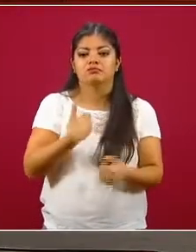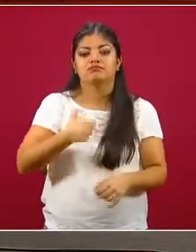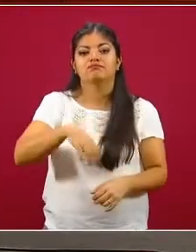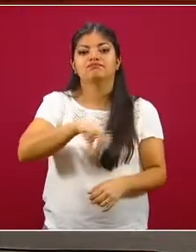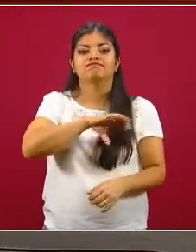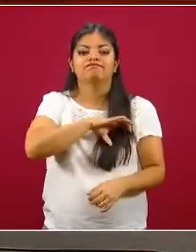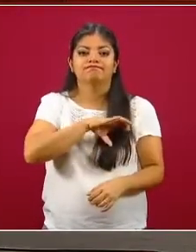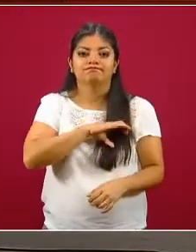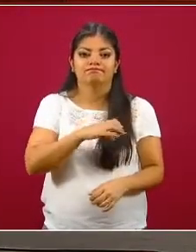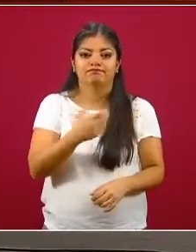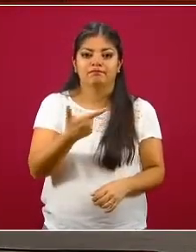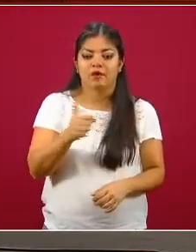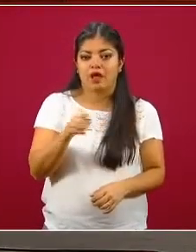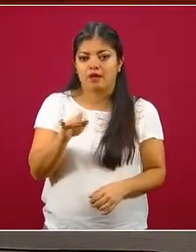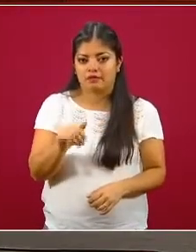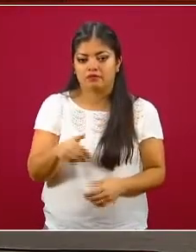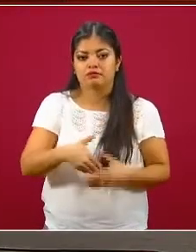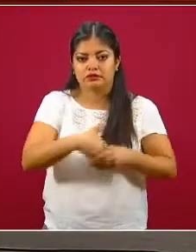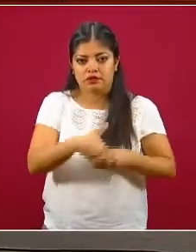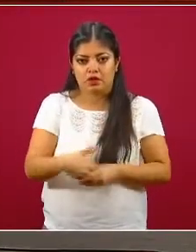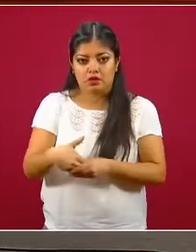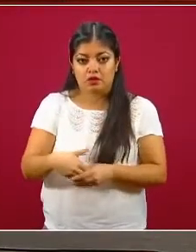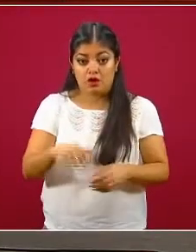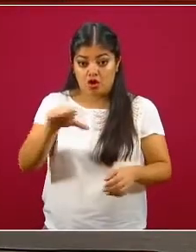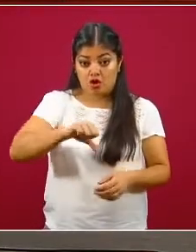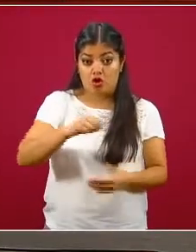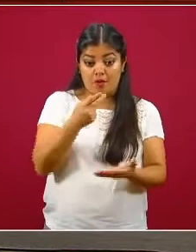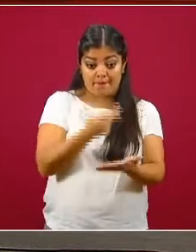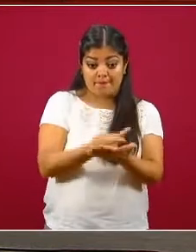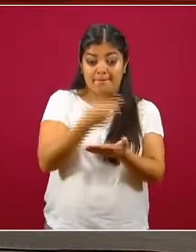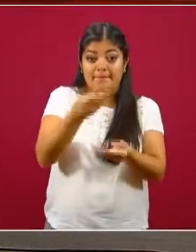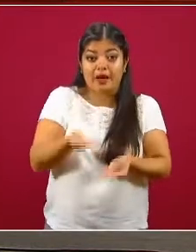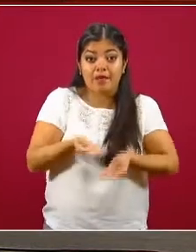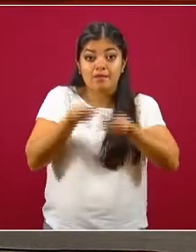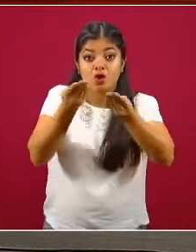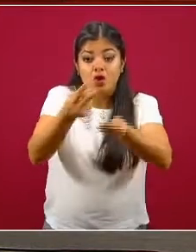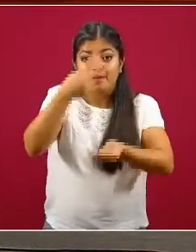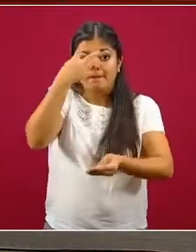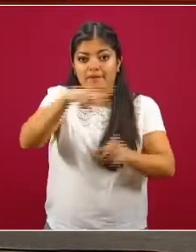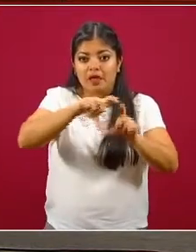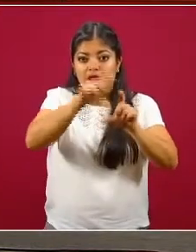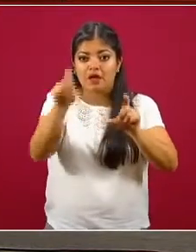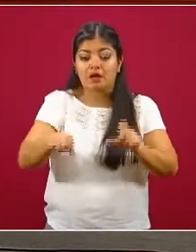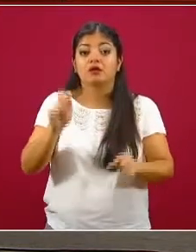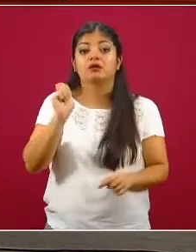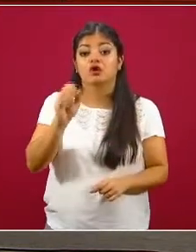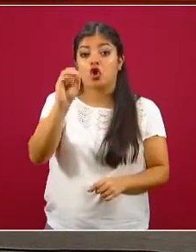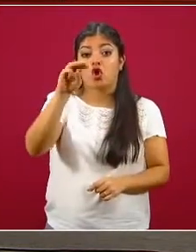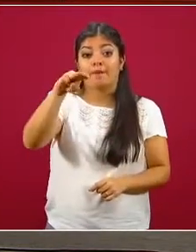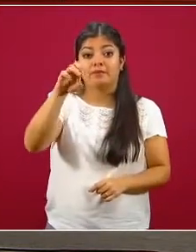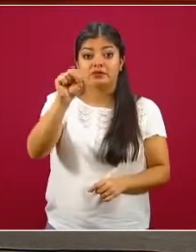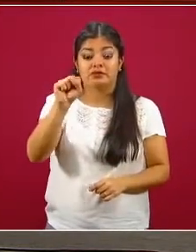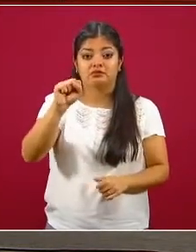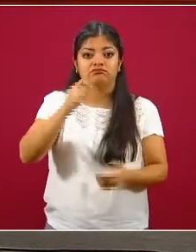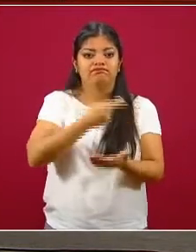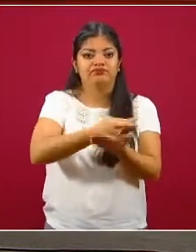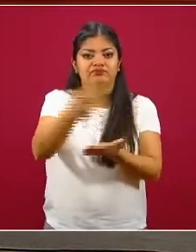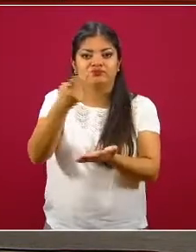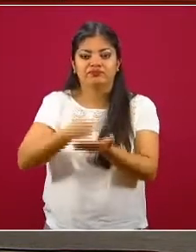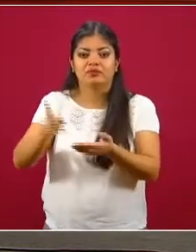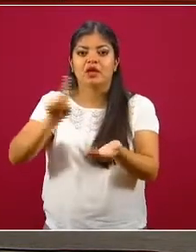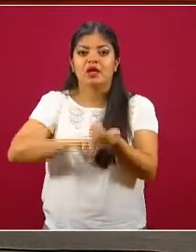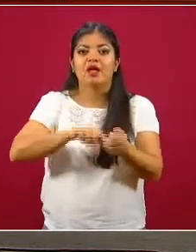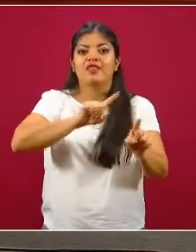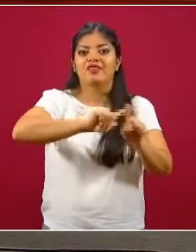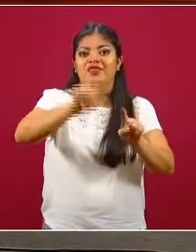Gaby, un gusto saludarlos. Este premio que le entregamos a México hoy es uno de los seis que da la OMS en las